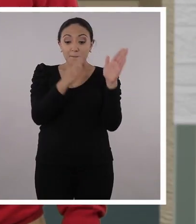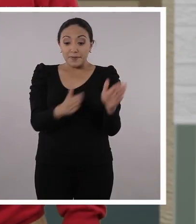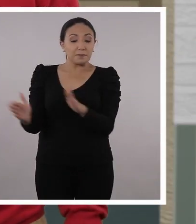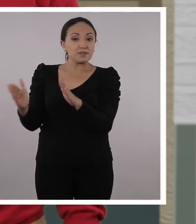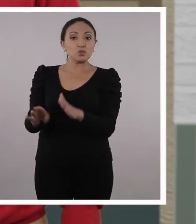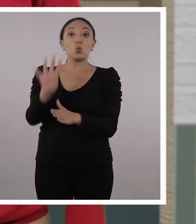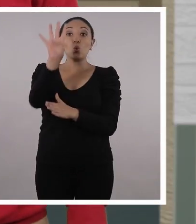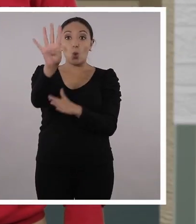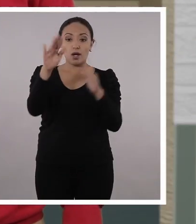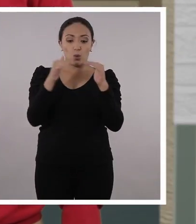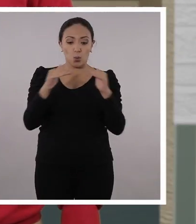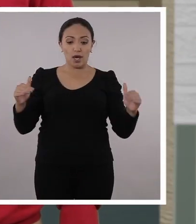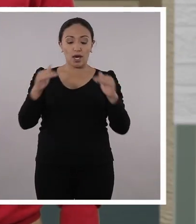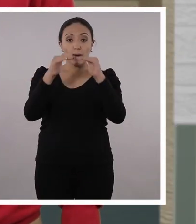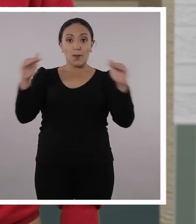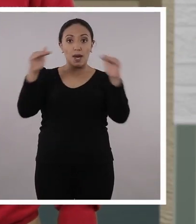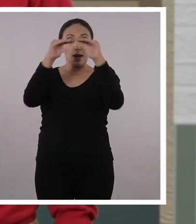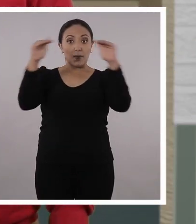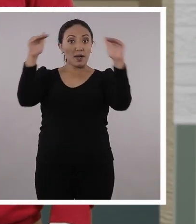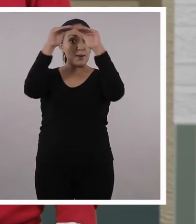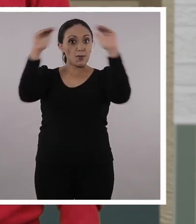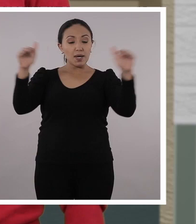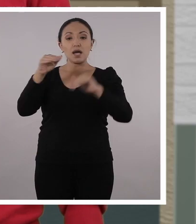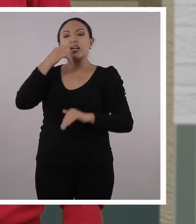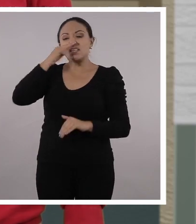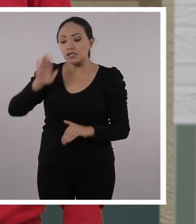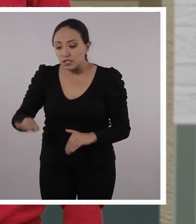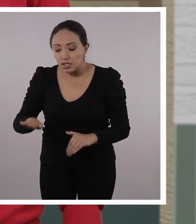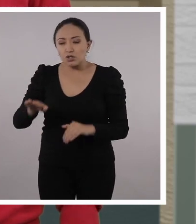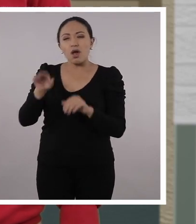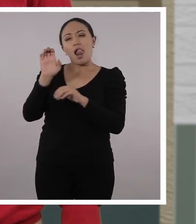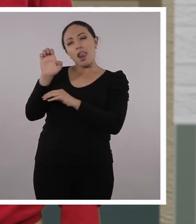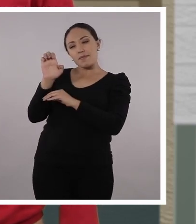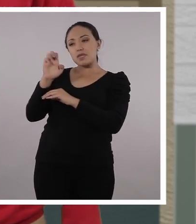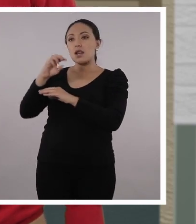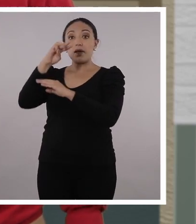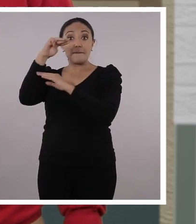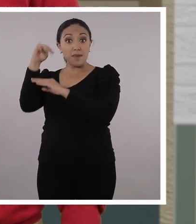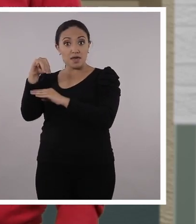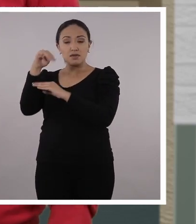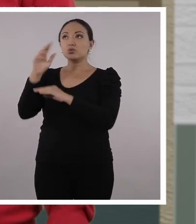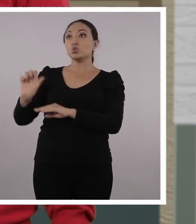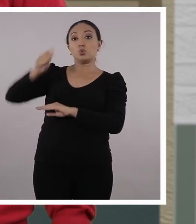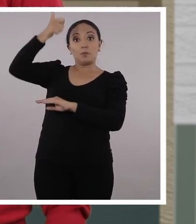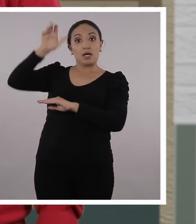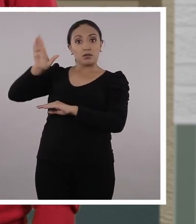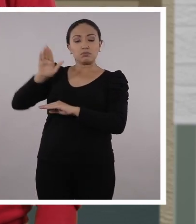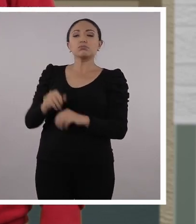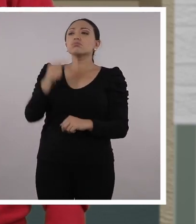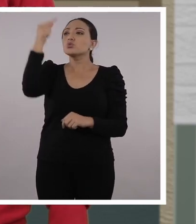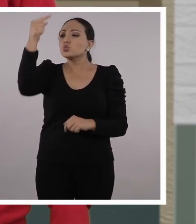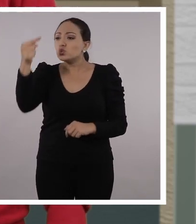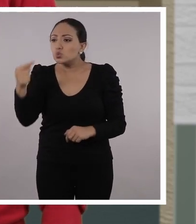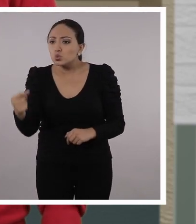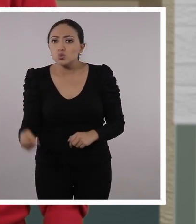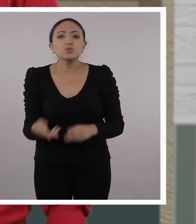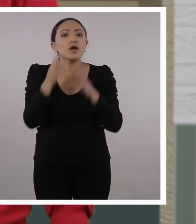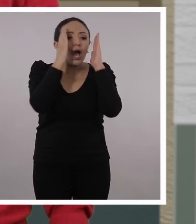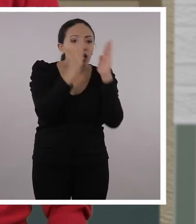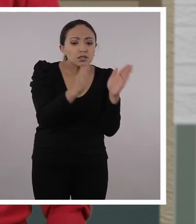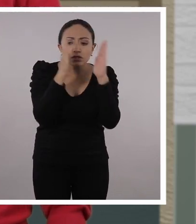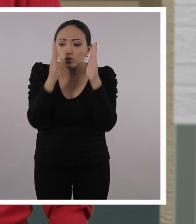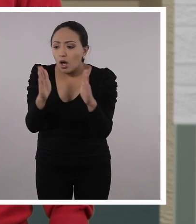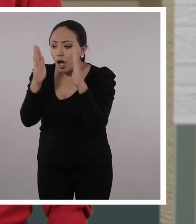Hemos preparado cuatro franjas de aprender la tele, inicial, elemental, media y superior. Cada una de ellas está especialmente